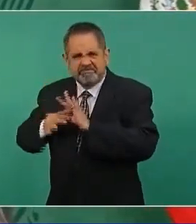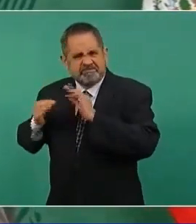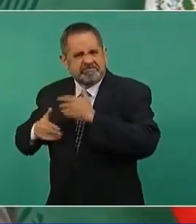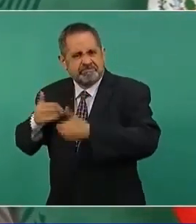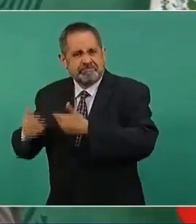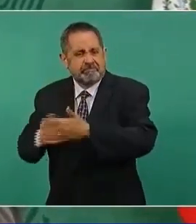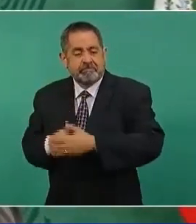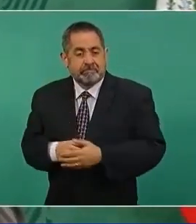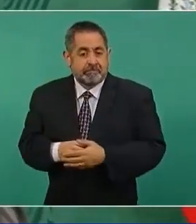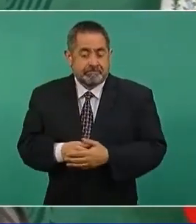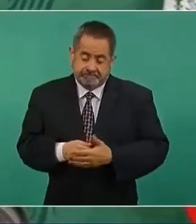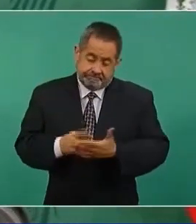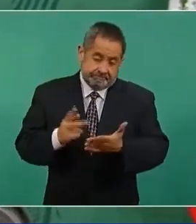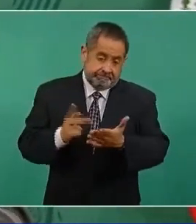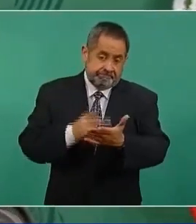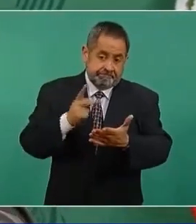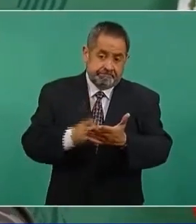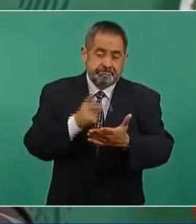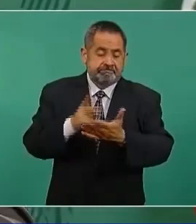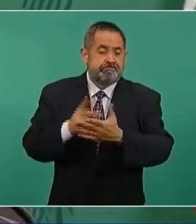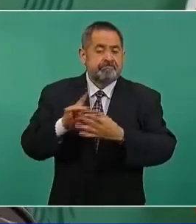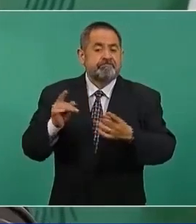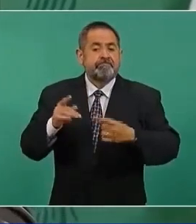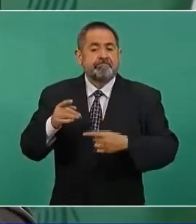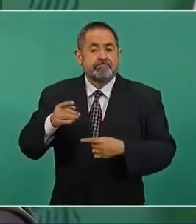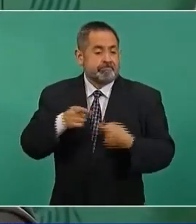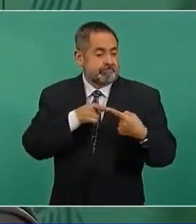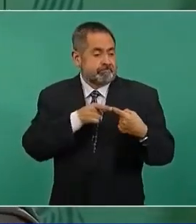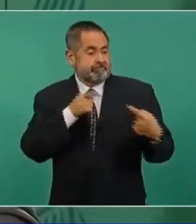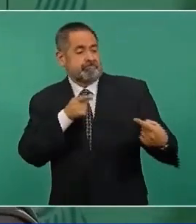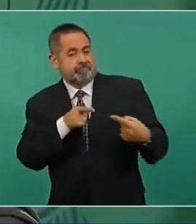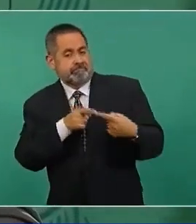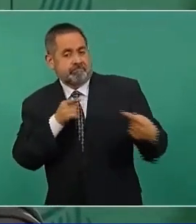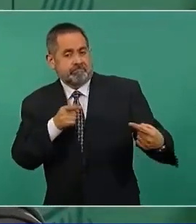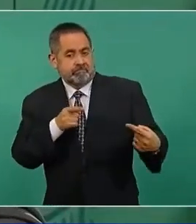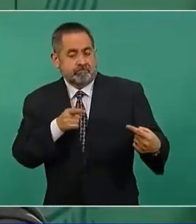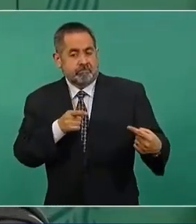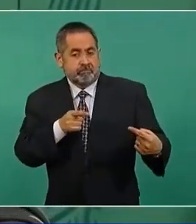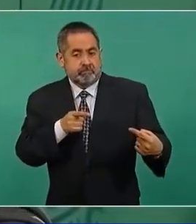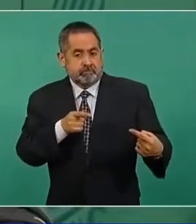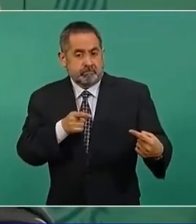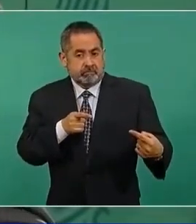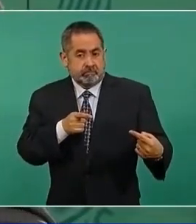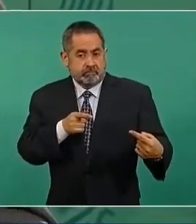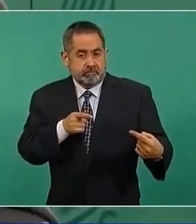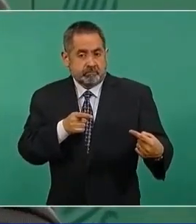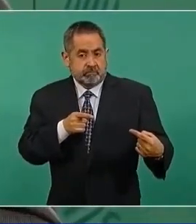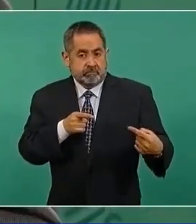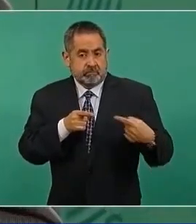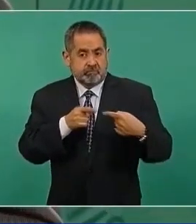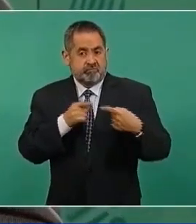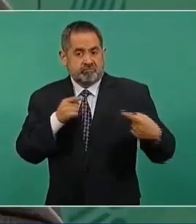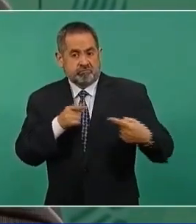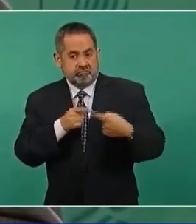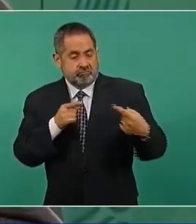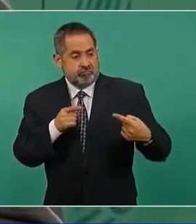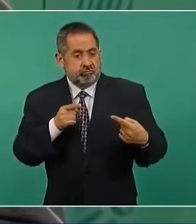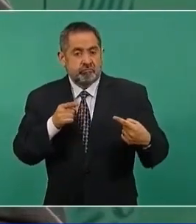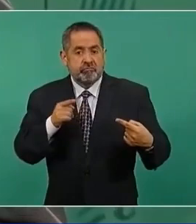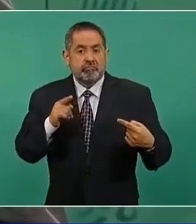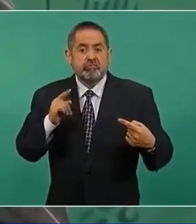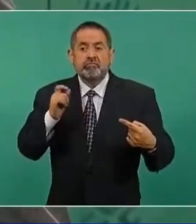En varias ocasiones nuestros adversarios han sido nuestros principales promotores y aliados.